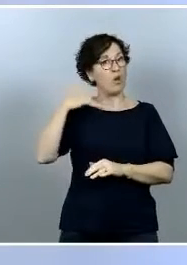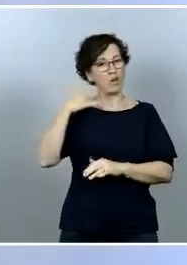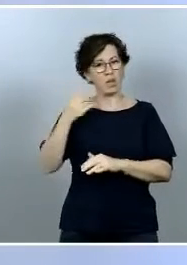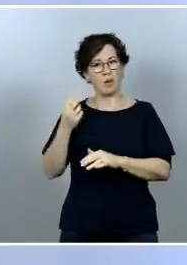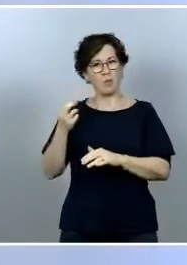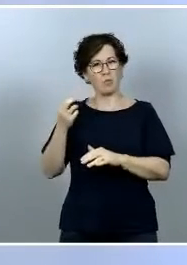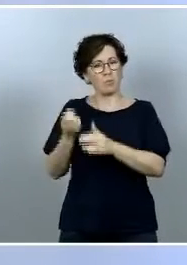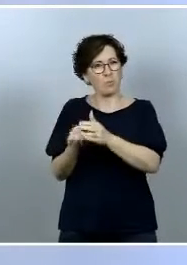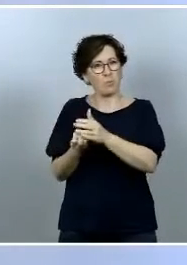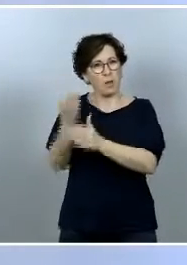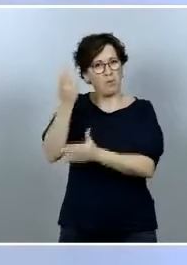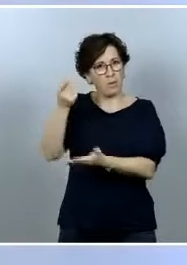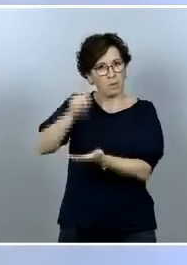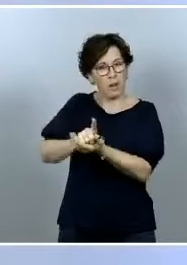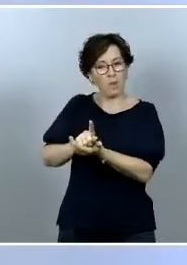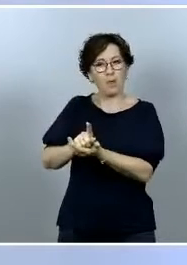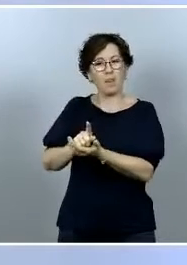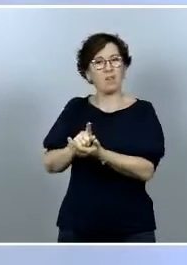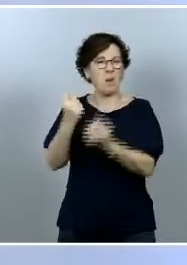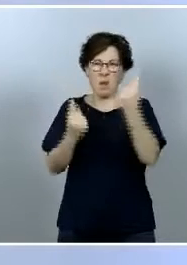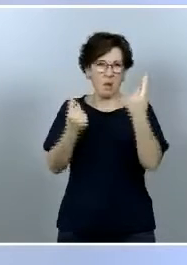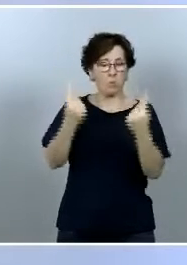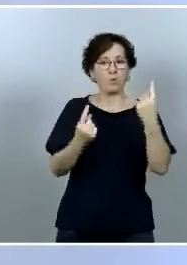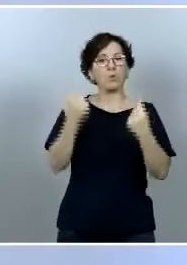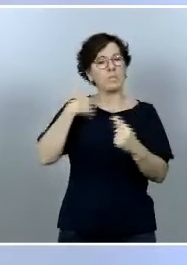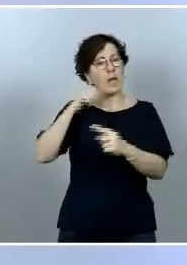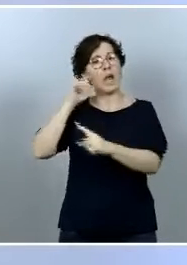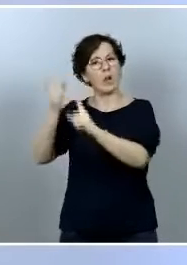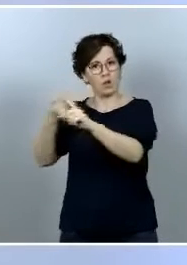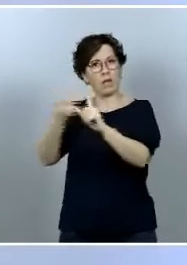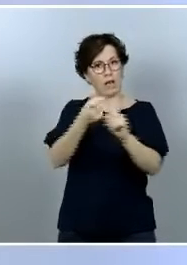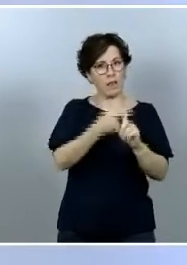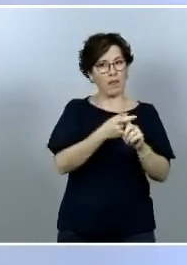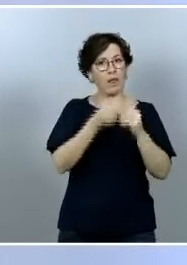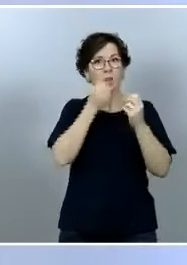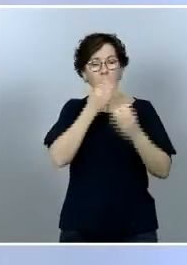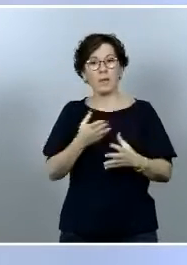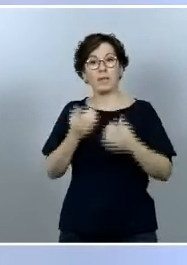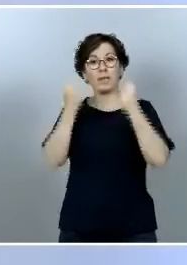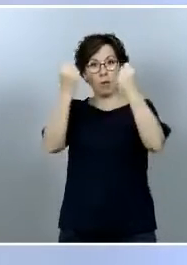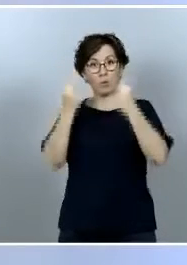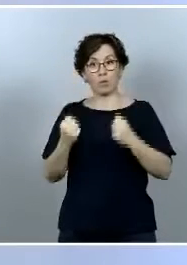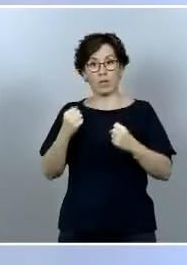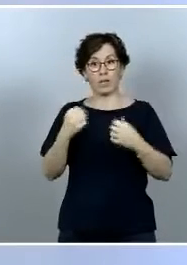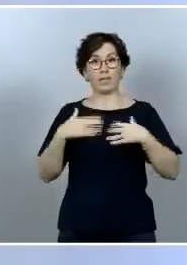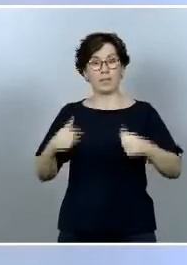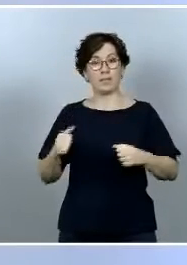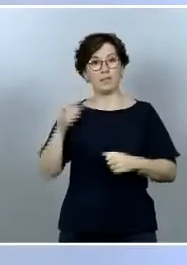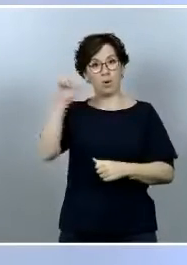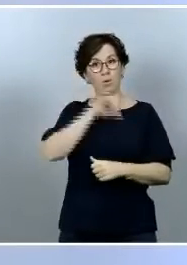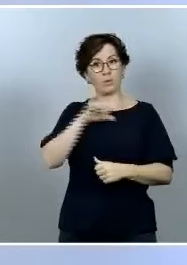perfectamente localizados adecuadamente tratados por las comunidades por las autoridades sanitarias de la comunidad autónoma y bajo control